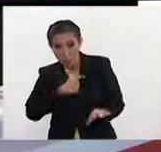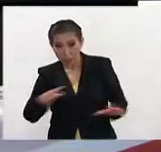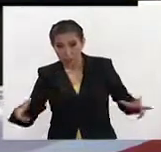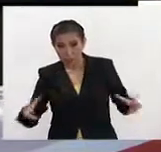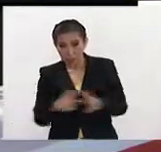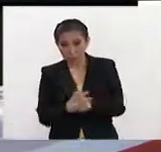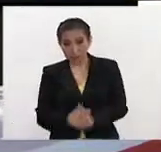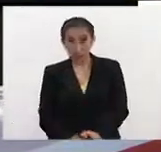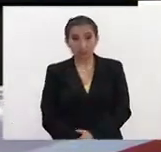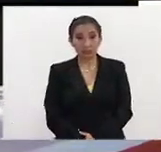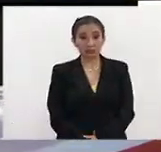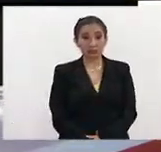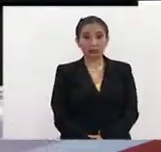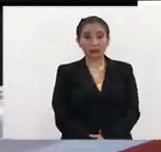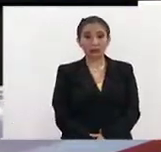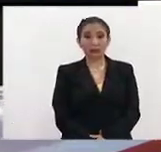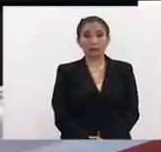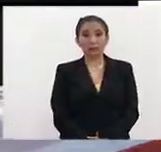confrontaciones?